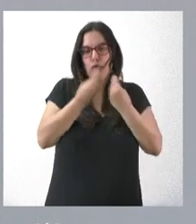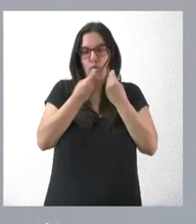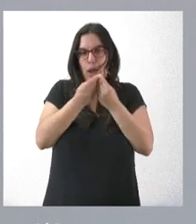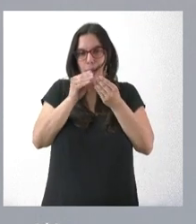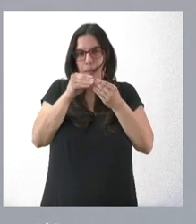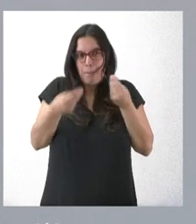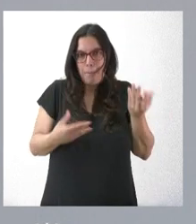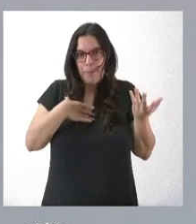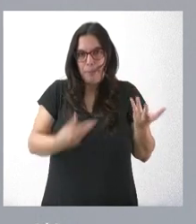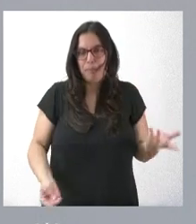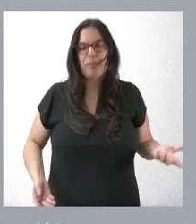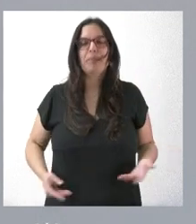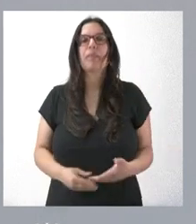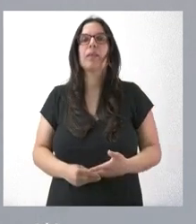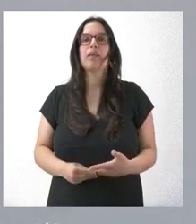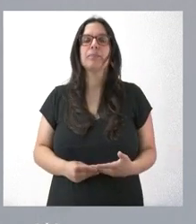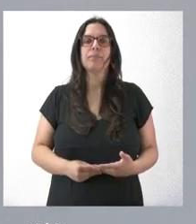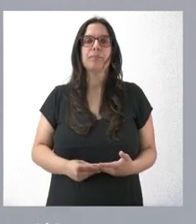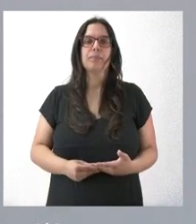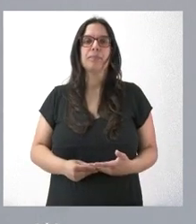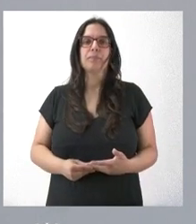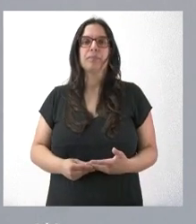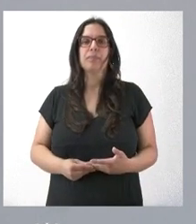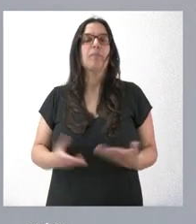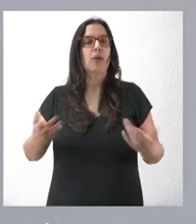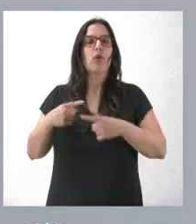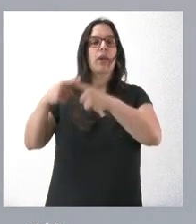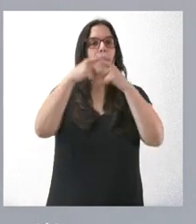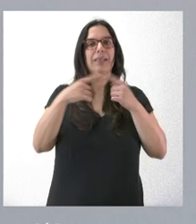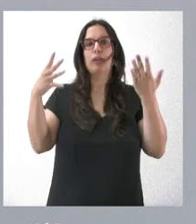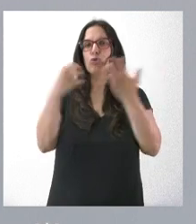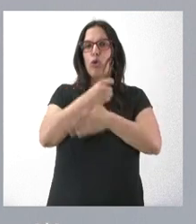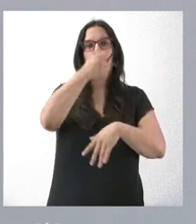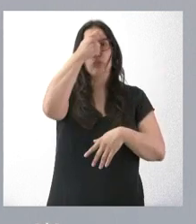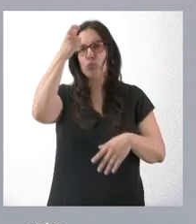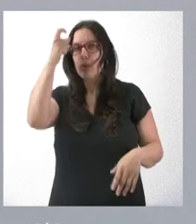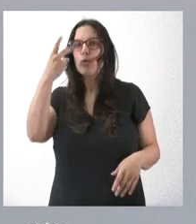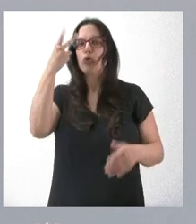el dosier de prensa al llegar, como les digo, a todos los municipios de Castilla y León a los 2.248.